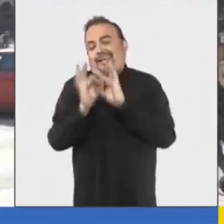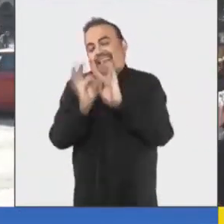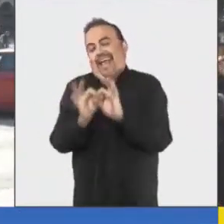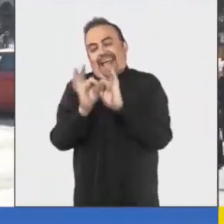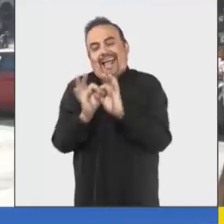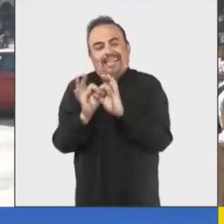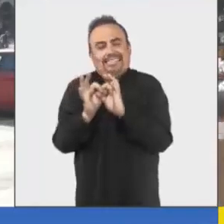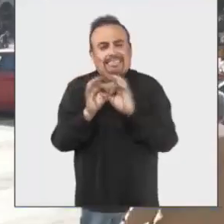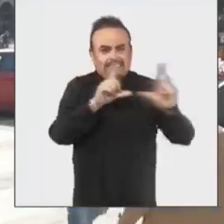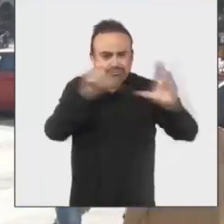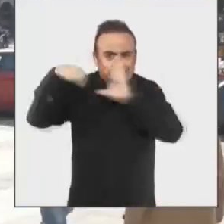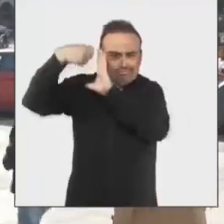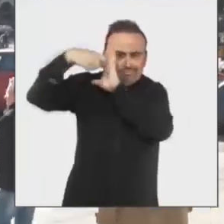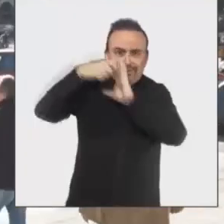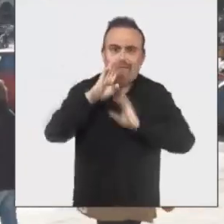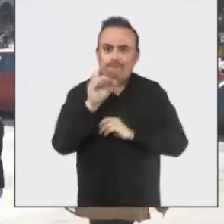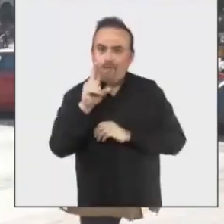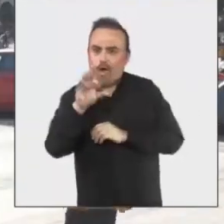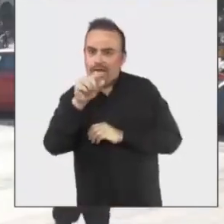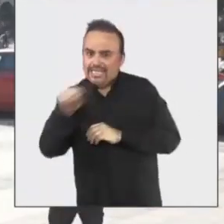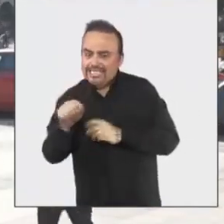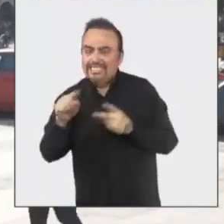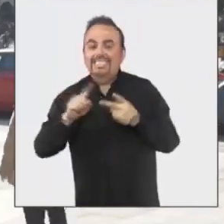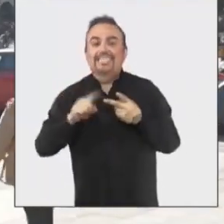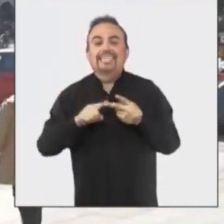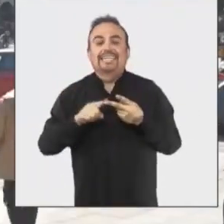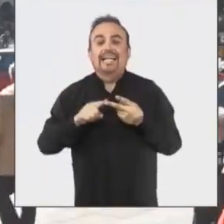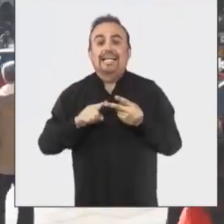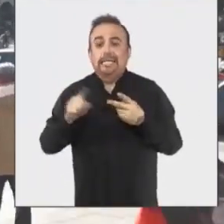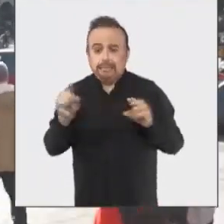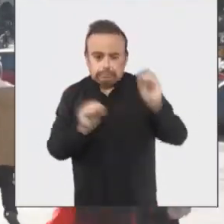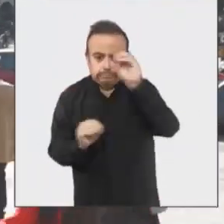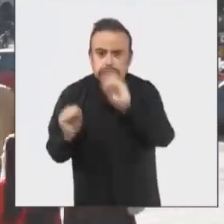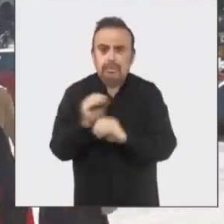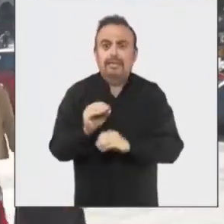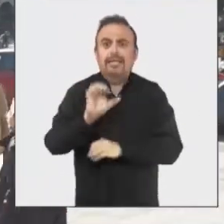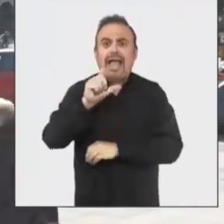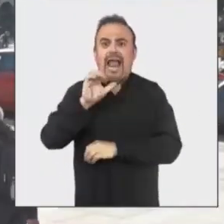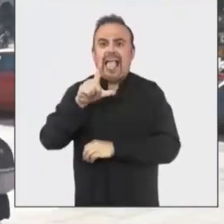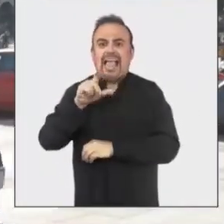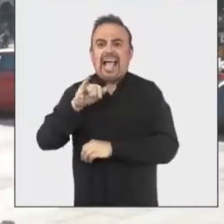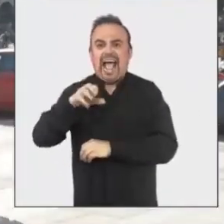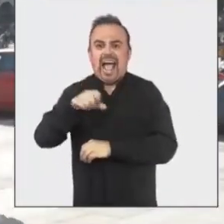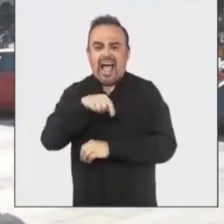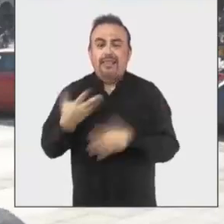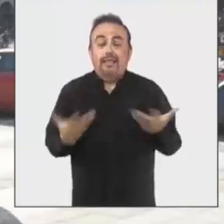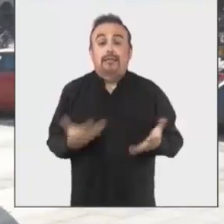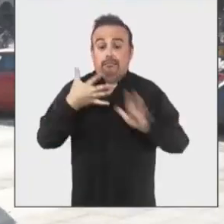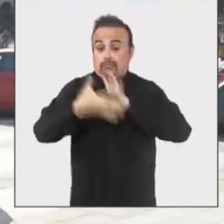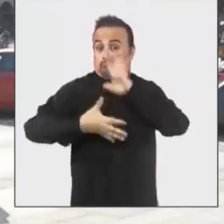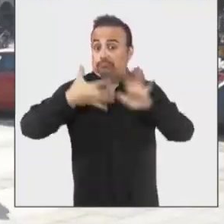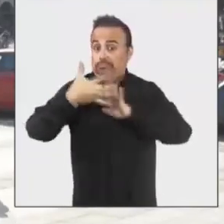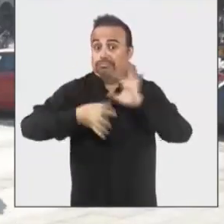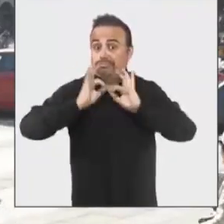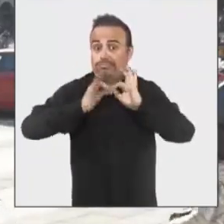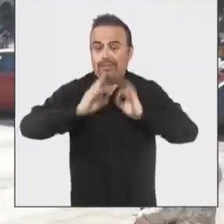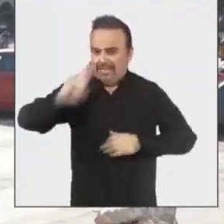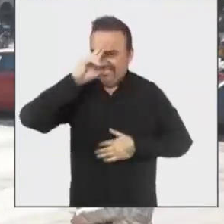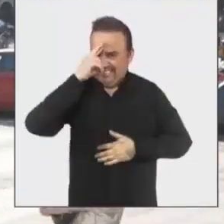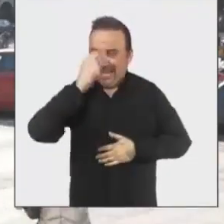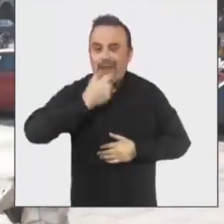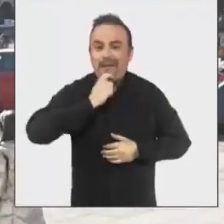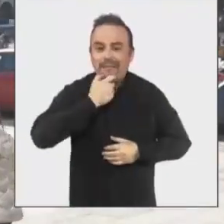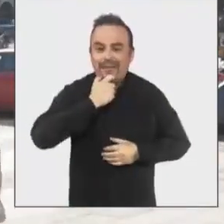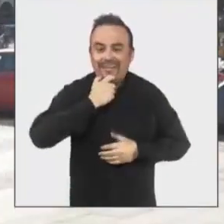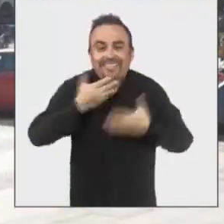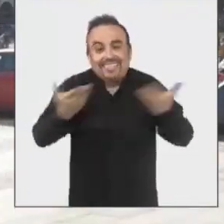siempre las imágenes de Boris Godoy Valdebenito, la edición de Alejandra Carrillo Vincler y la lengua de señas de Sergio